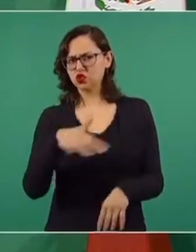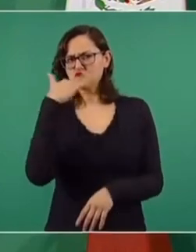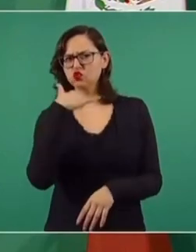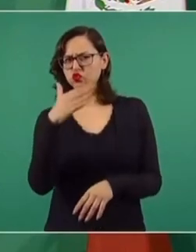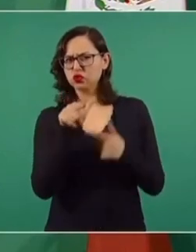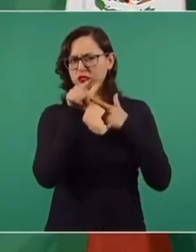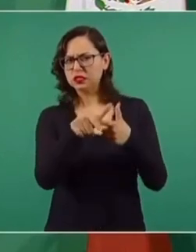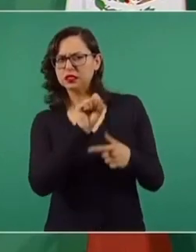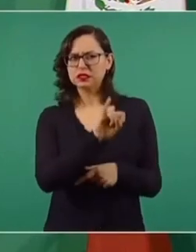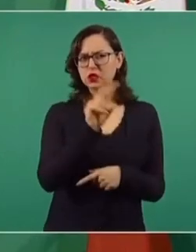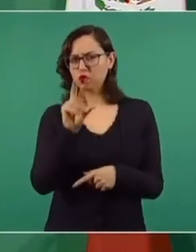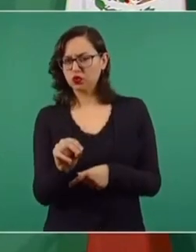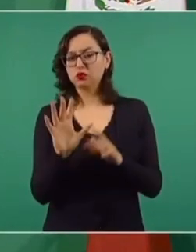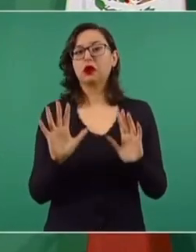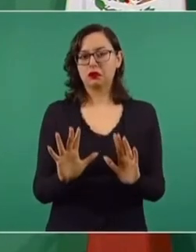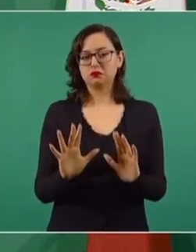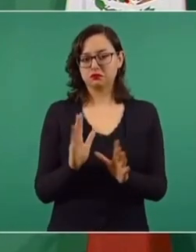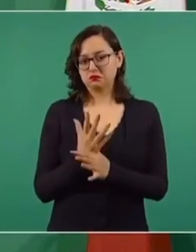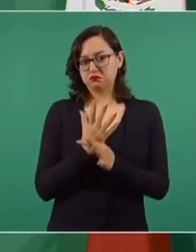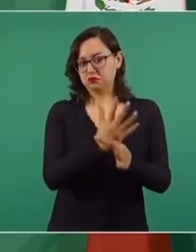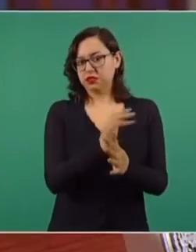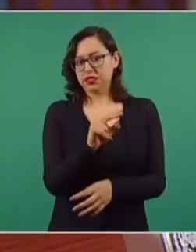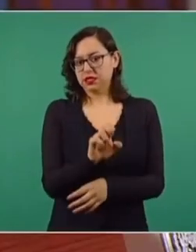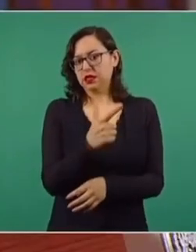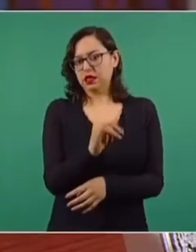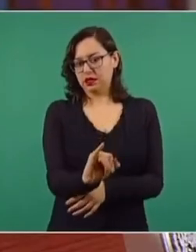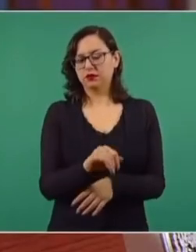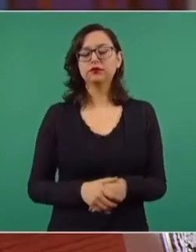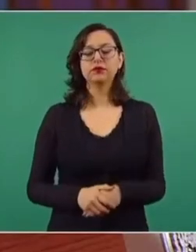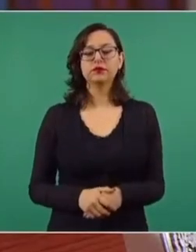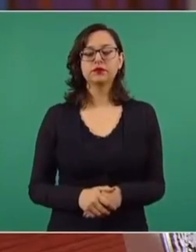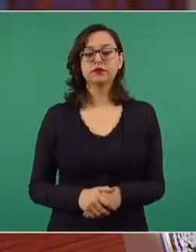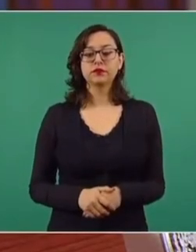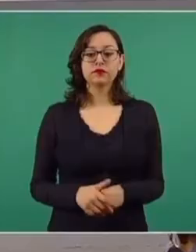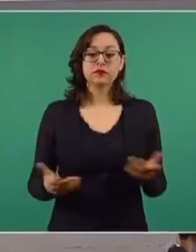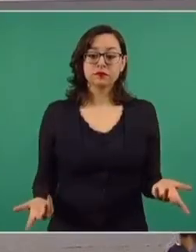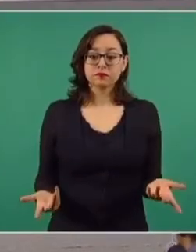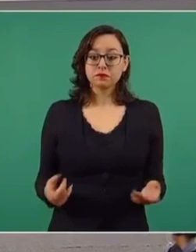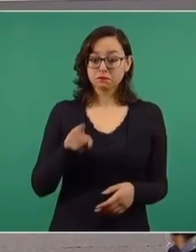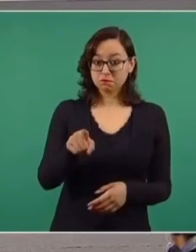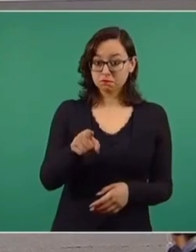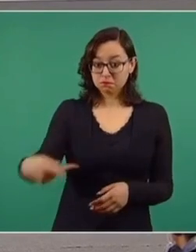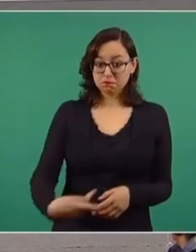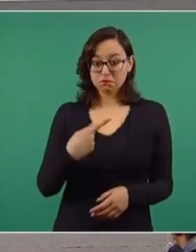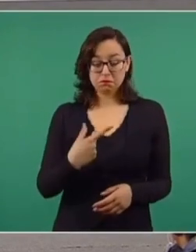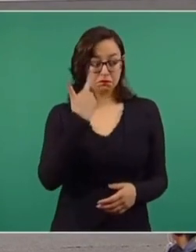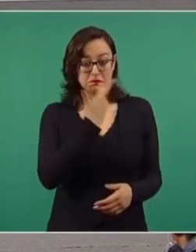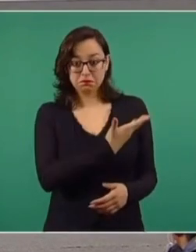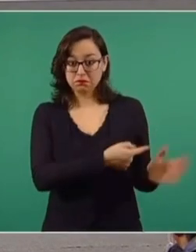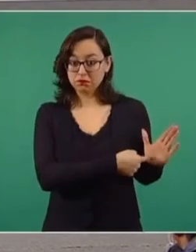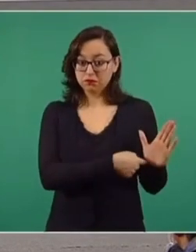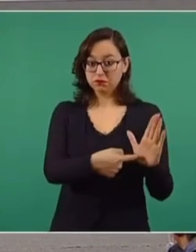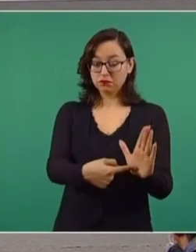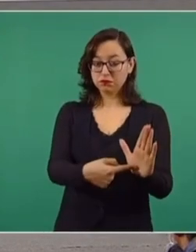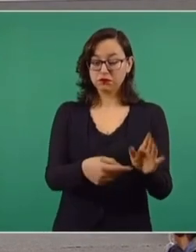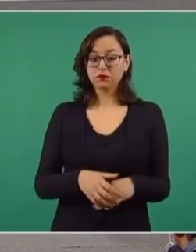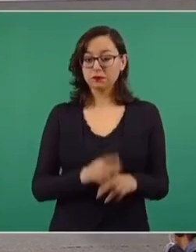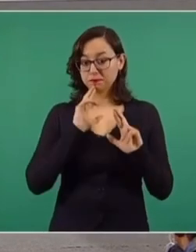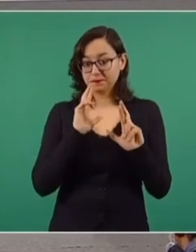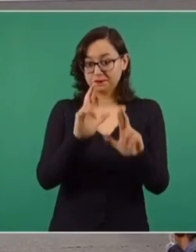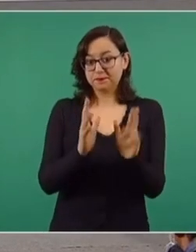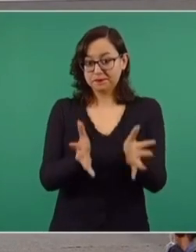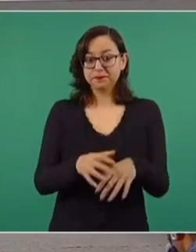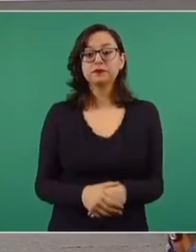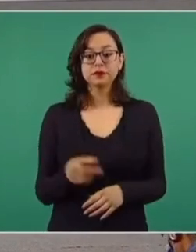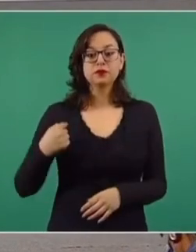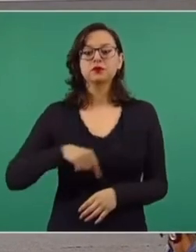Son datos del Inegi. Entonces, a tu pregunta contesto así. Y vamos a continuar